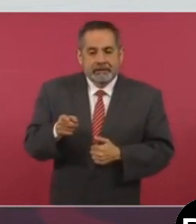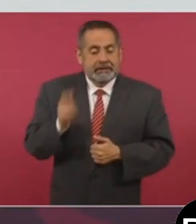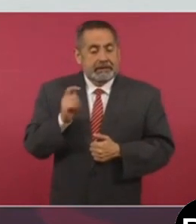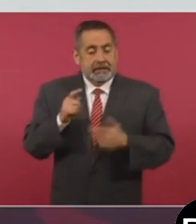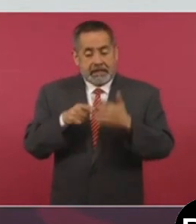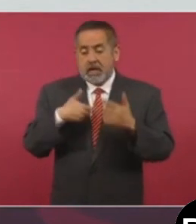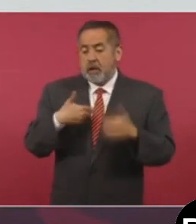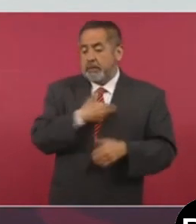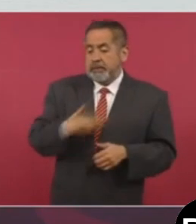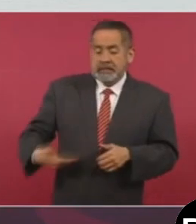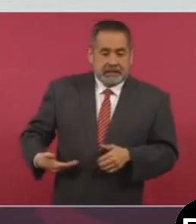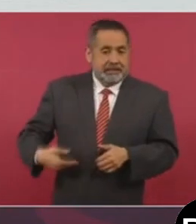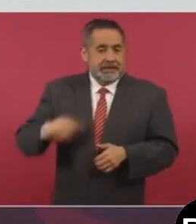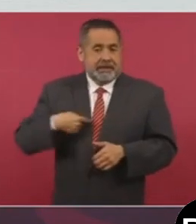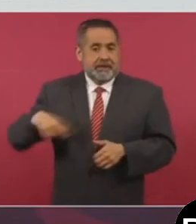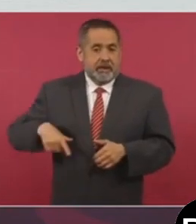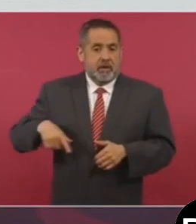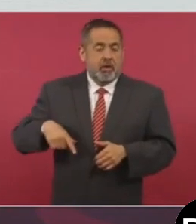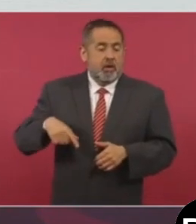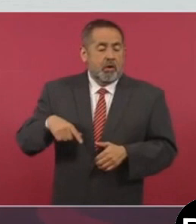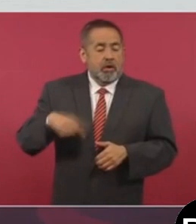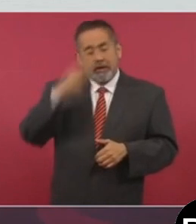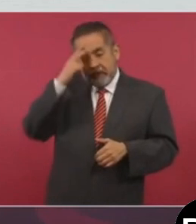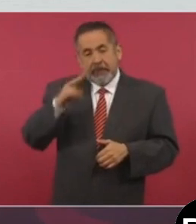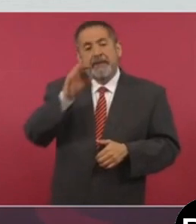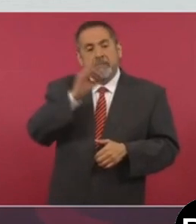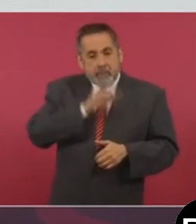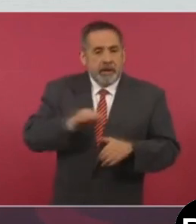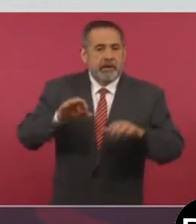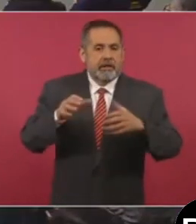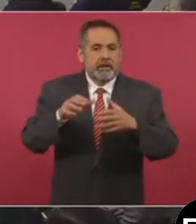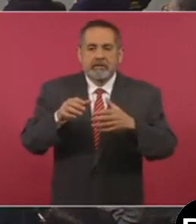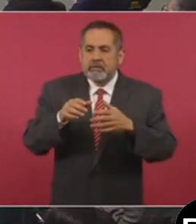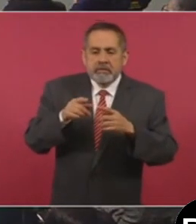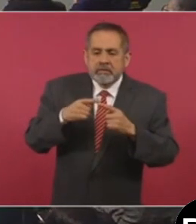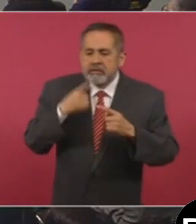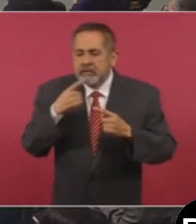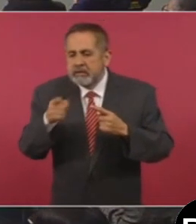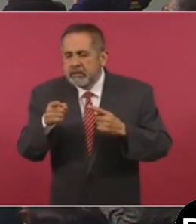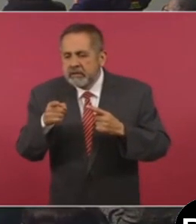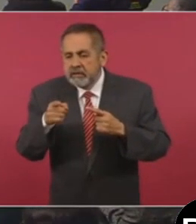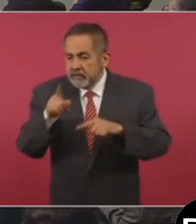el presidente constitucional de los Estados Unidos Mexicanos podría enviar,